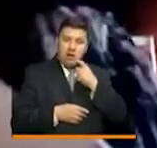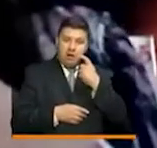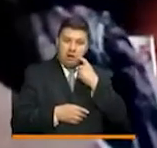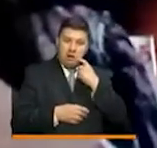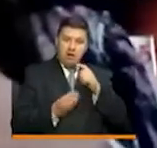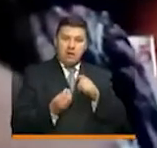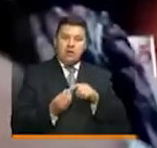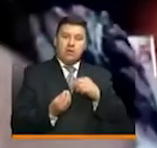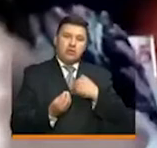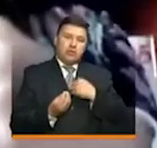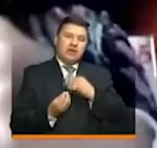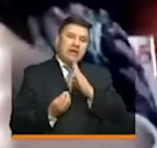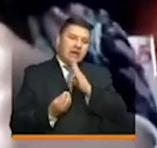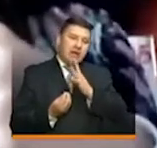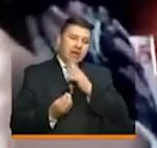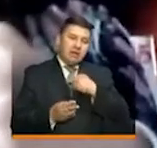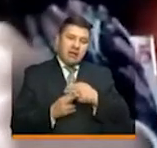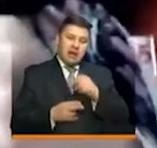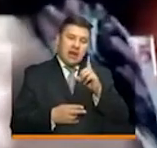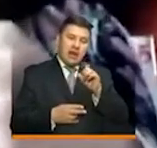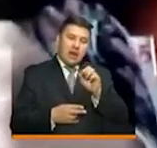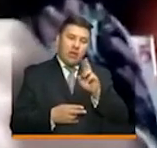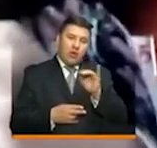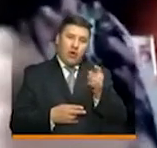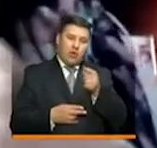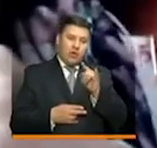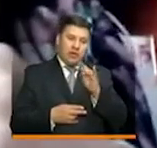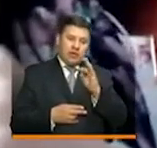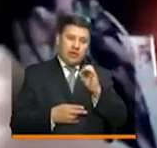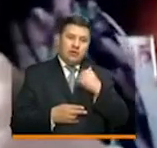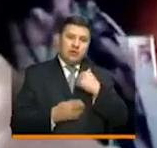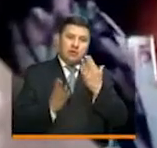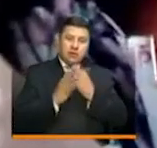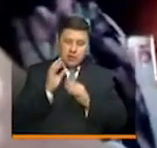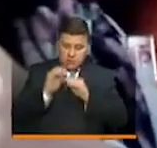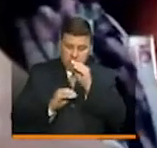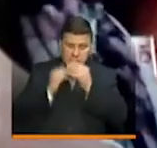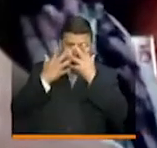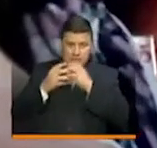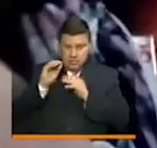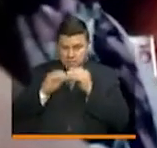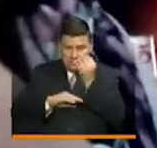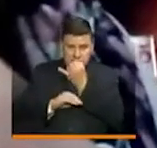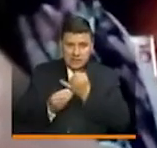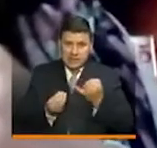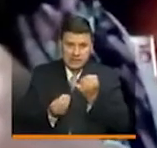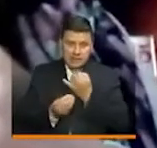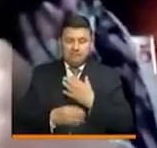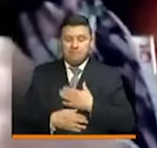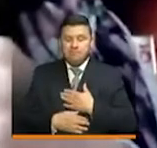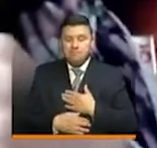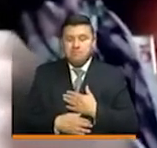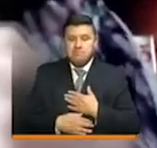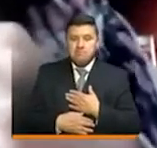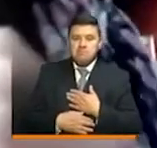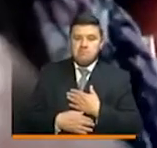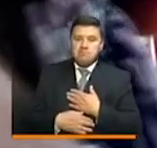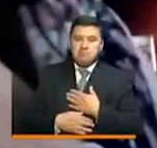Y pues yo, quien les habla, Laura Gutiérrez, que actualmente estudia diseño industrial. Bueno, como la